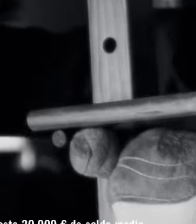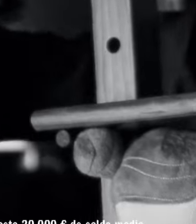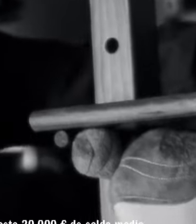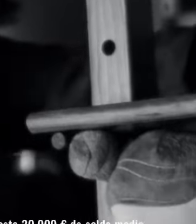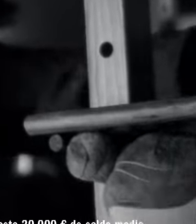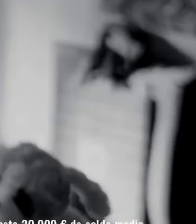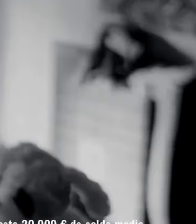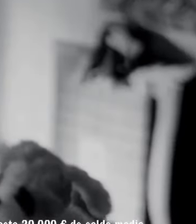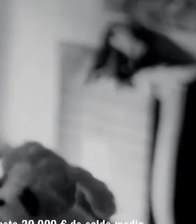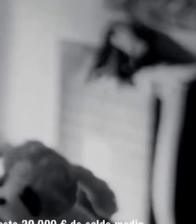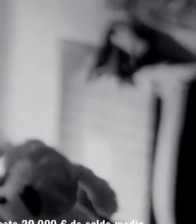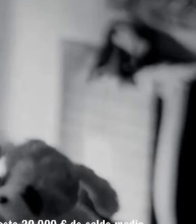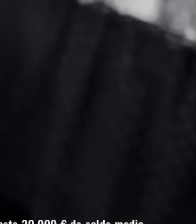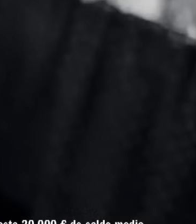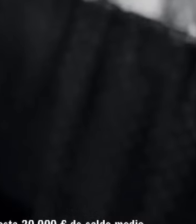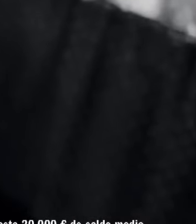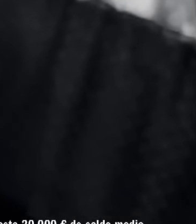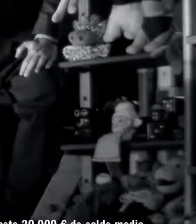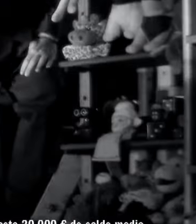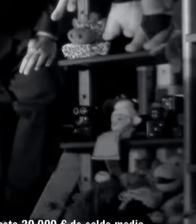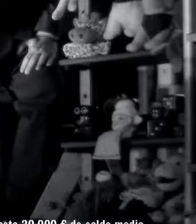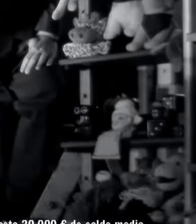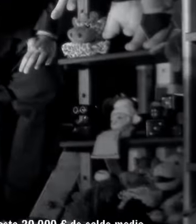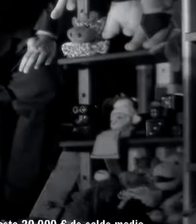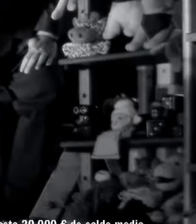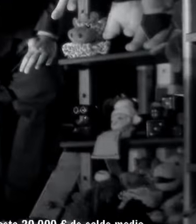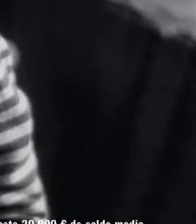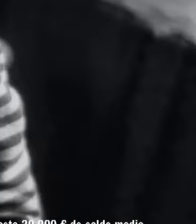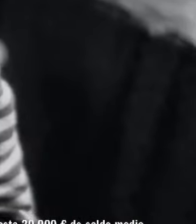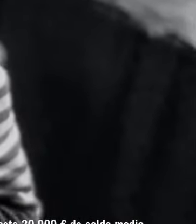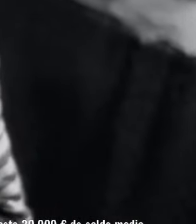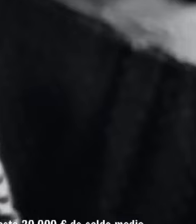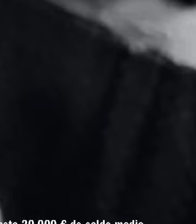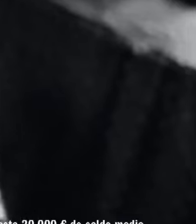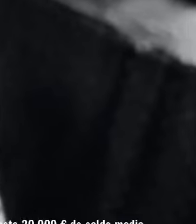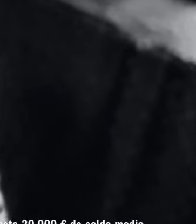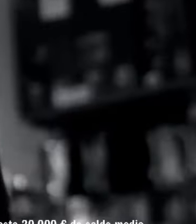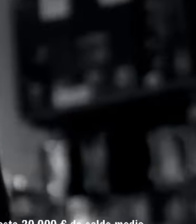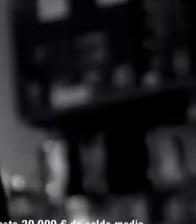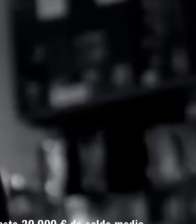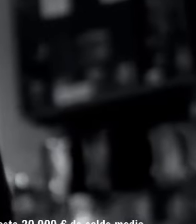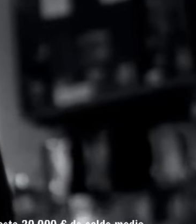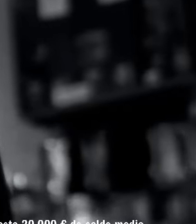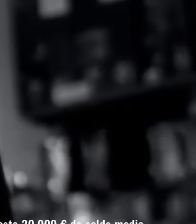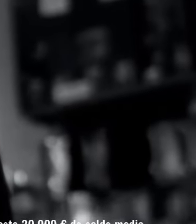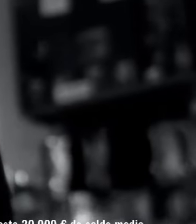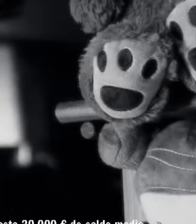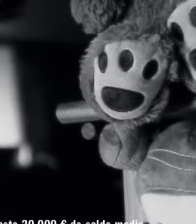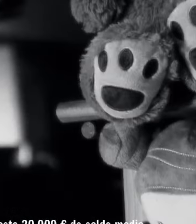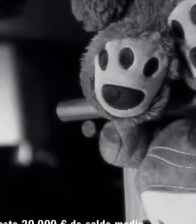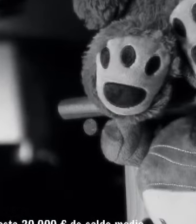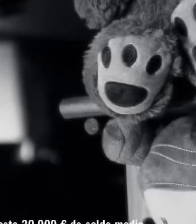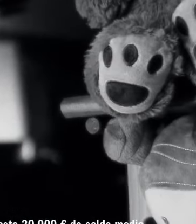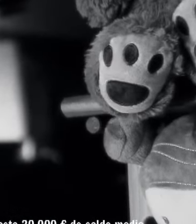es un producto especial Es una cuenta corriente Papá Ya sabes cuál quieres Es más corriente Cuenta online Sabadell